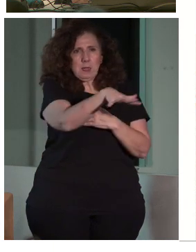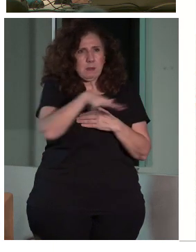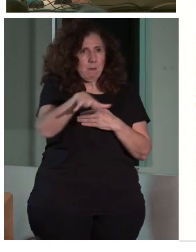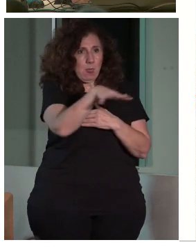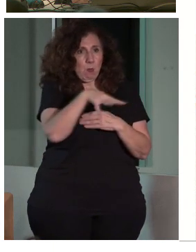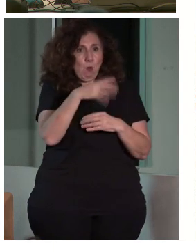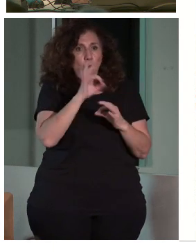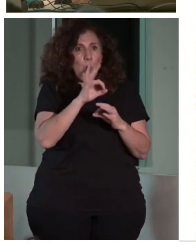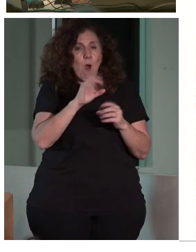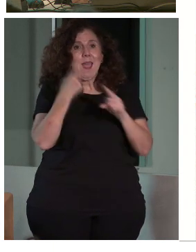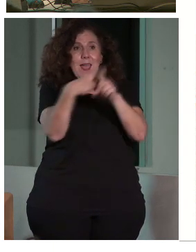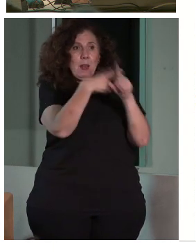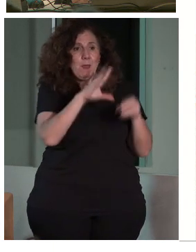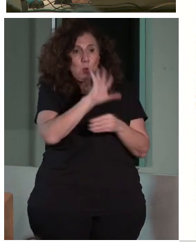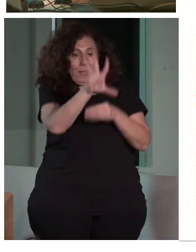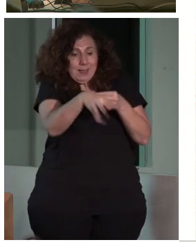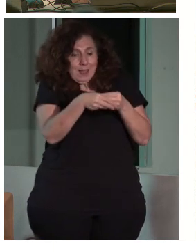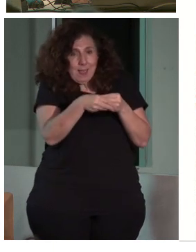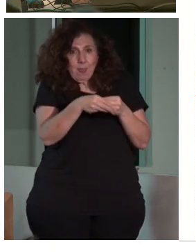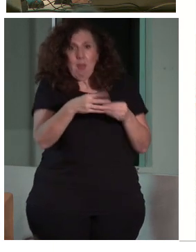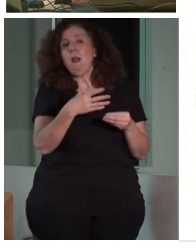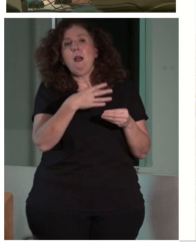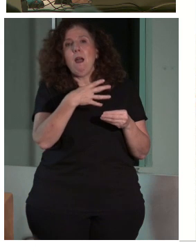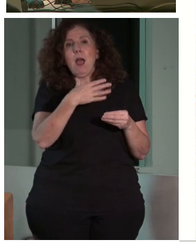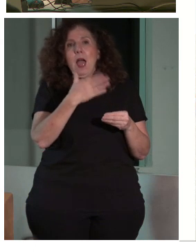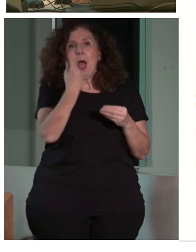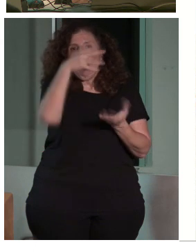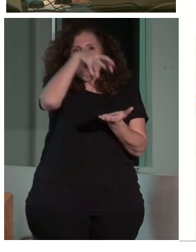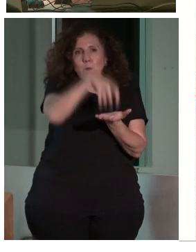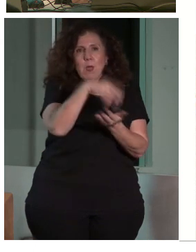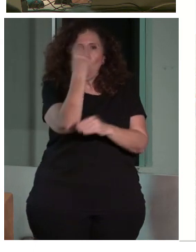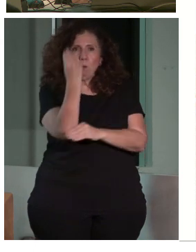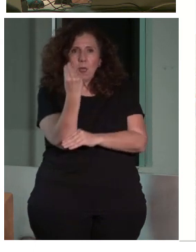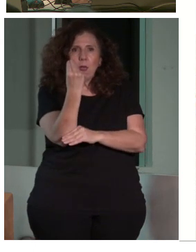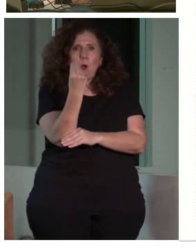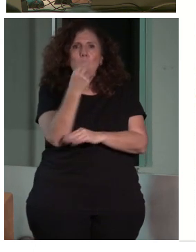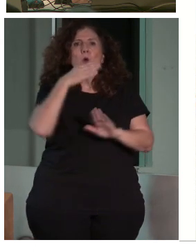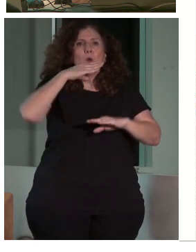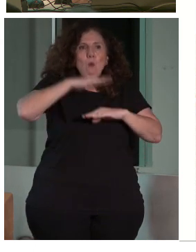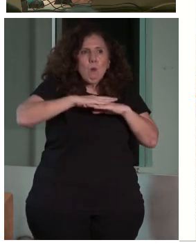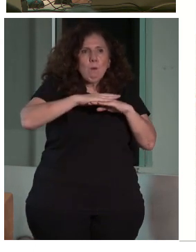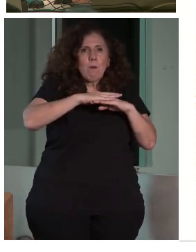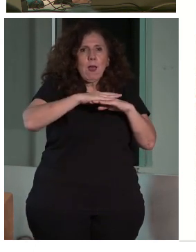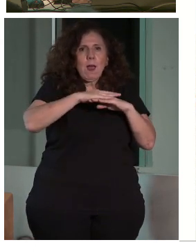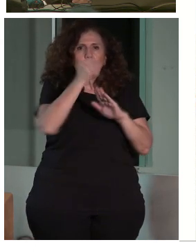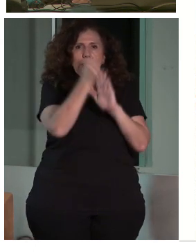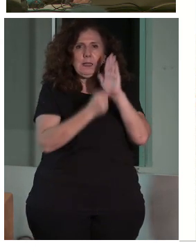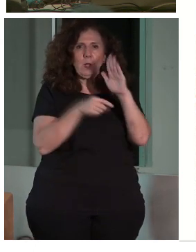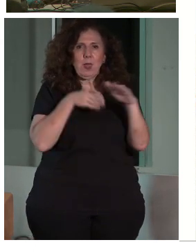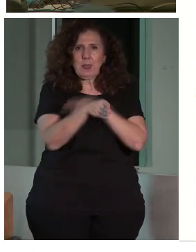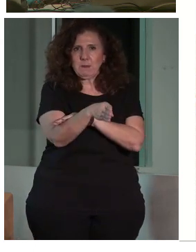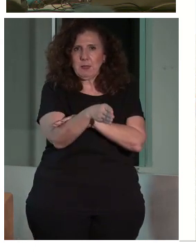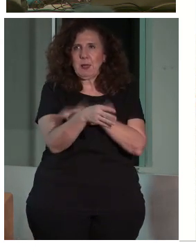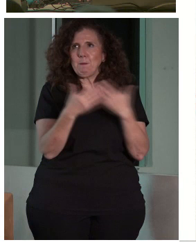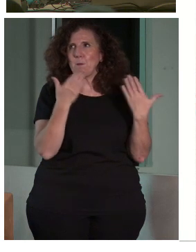añada o incorpore al bien cultural cumpla con los criterios de accesibilidad. Por supuesto, hay veces que nos